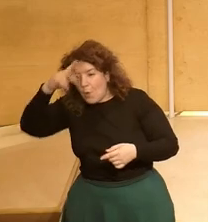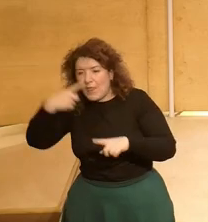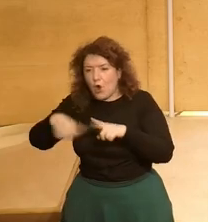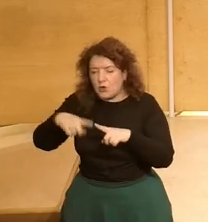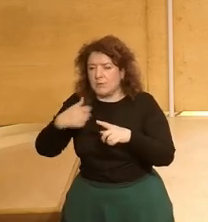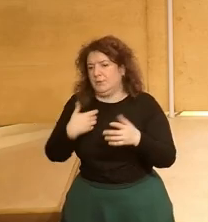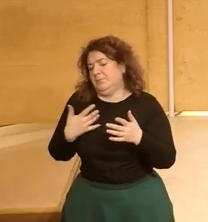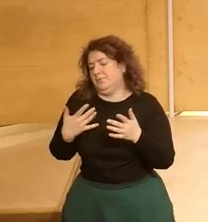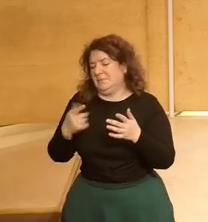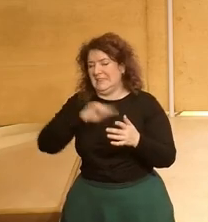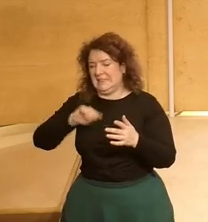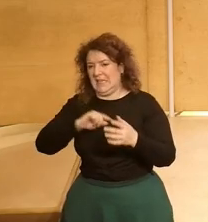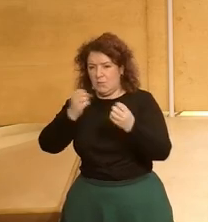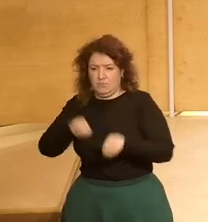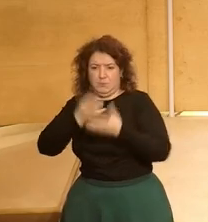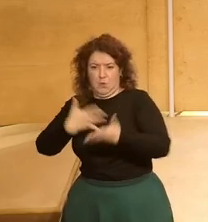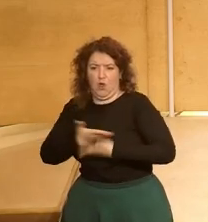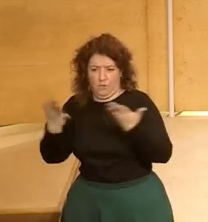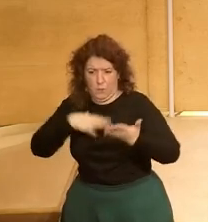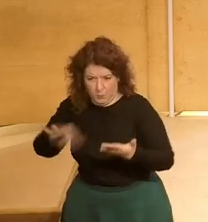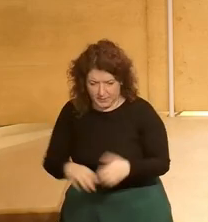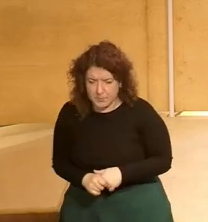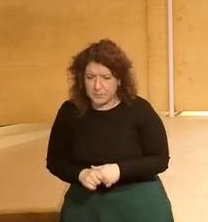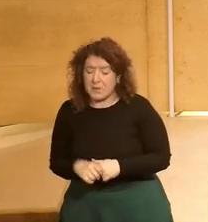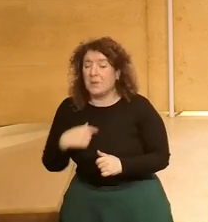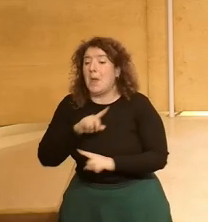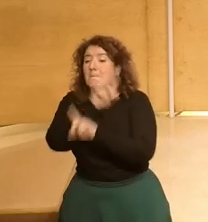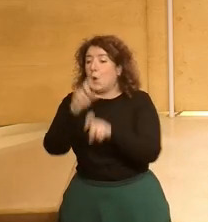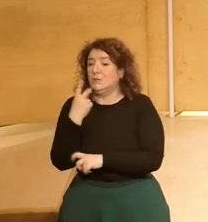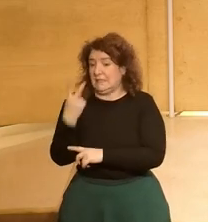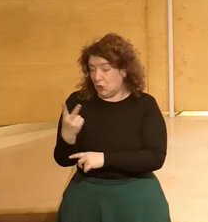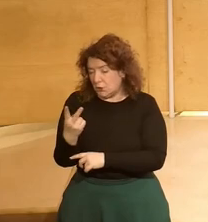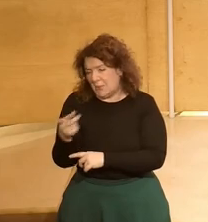Por eso, vamos a empezar con dos preguntas para que podáis exponer un poco